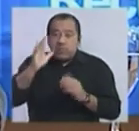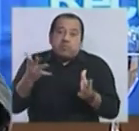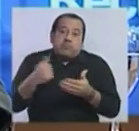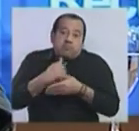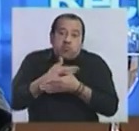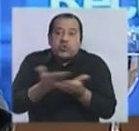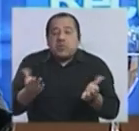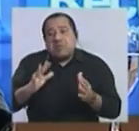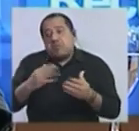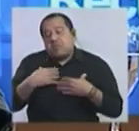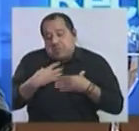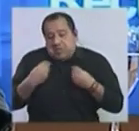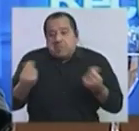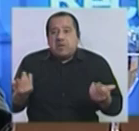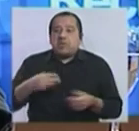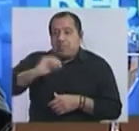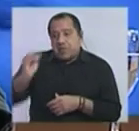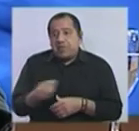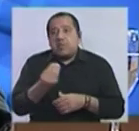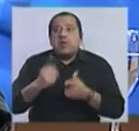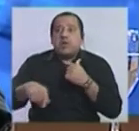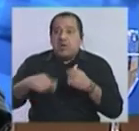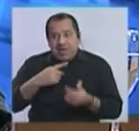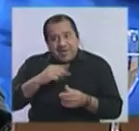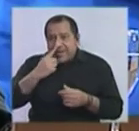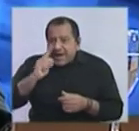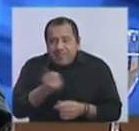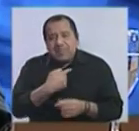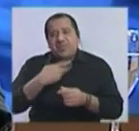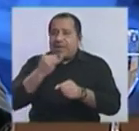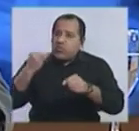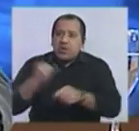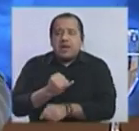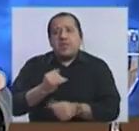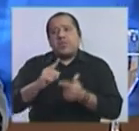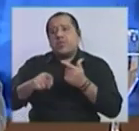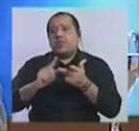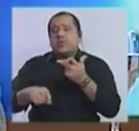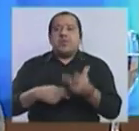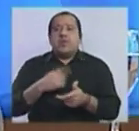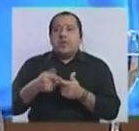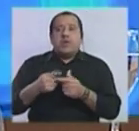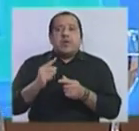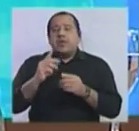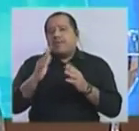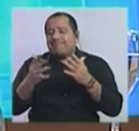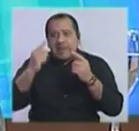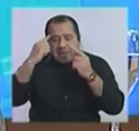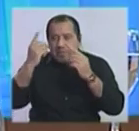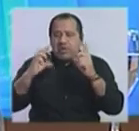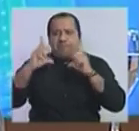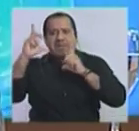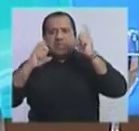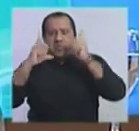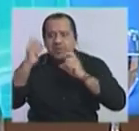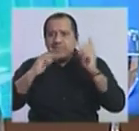porque se salió rápido, mal, fuera de foco y regalando